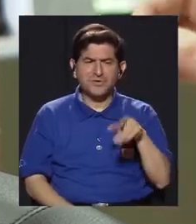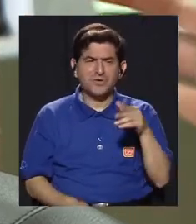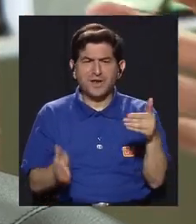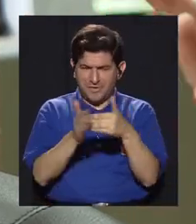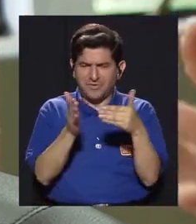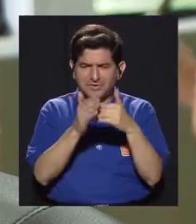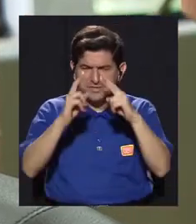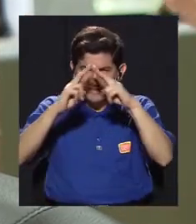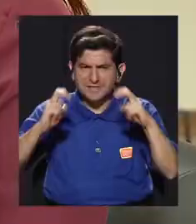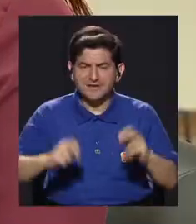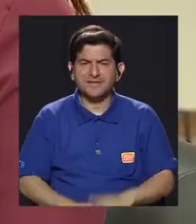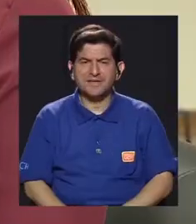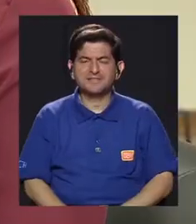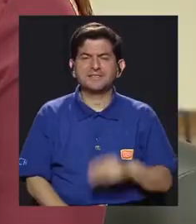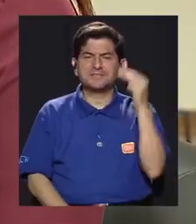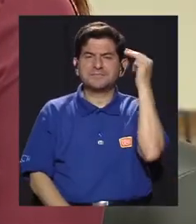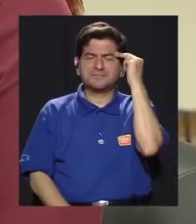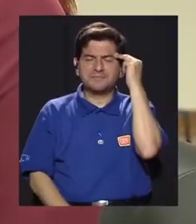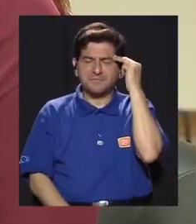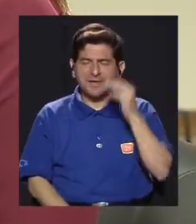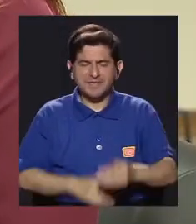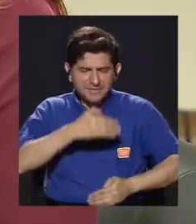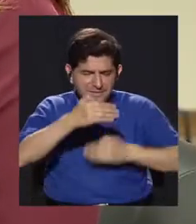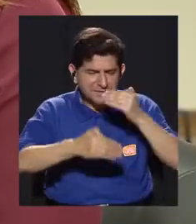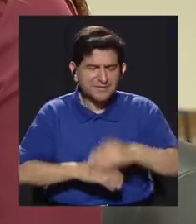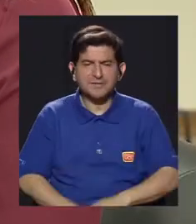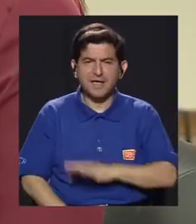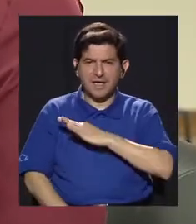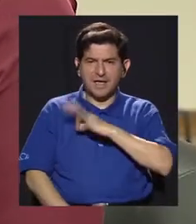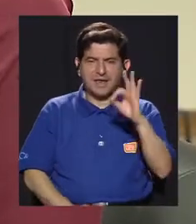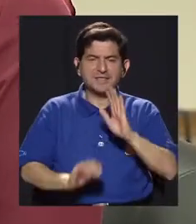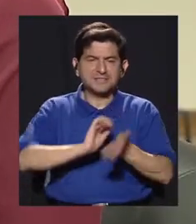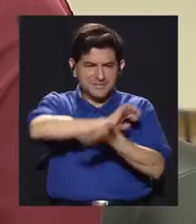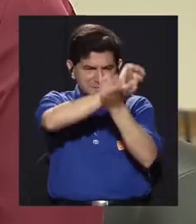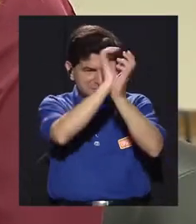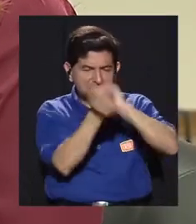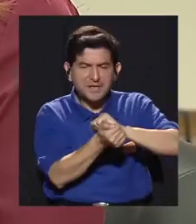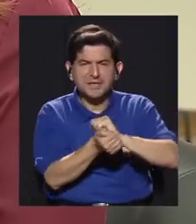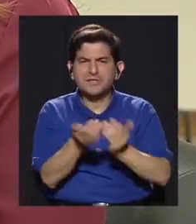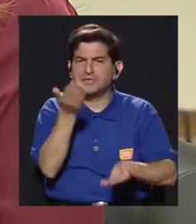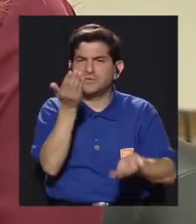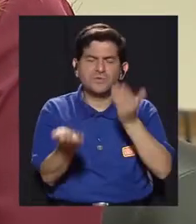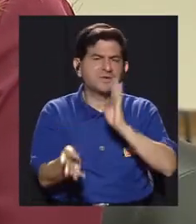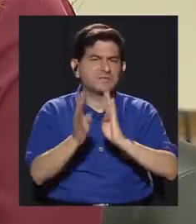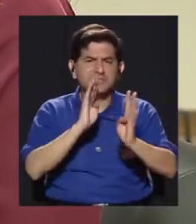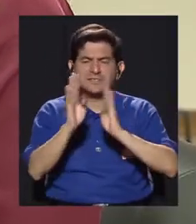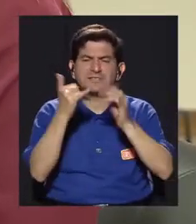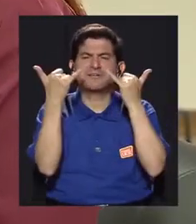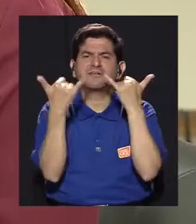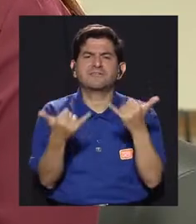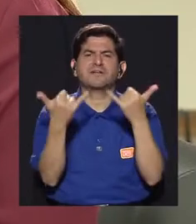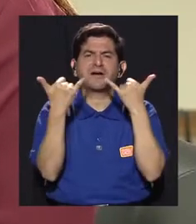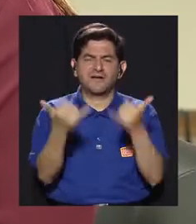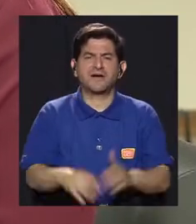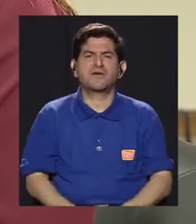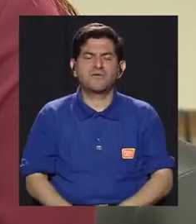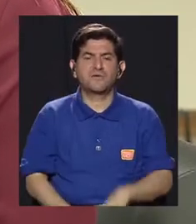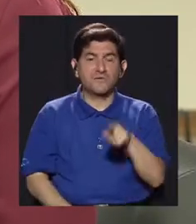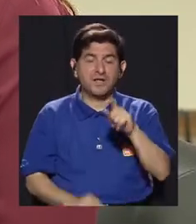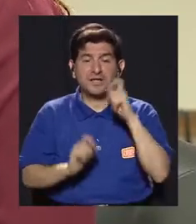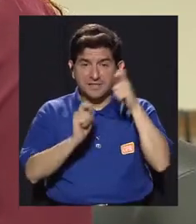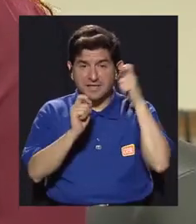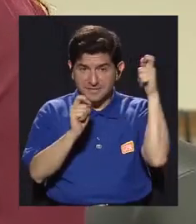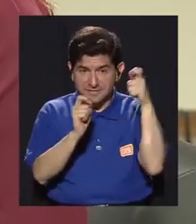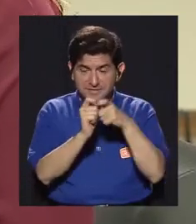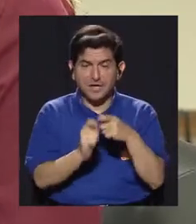María de los Alejandra porque también es el hecho de cultivarse la mente, el espíritu cambia y me gustaría tal vez conversar un poquitito